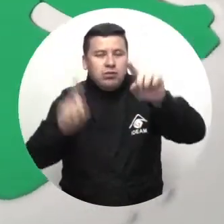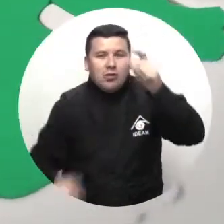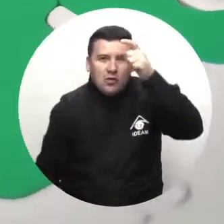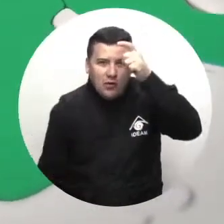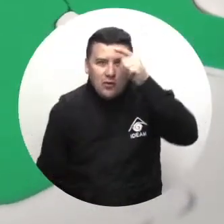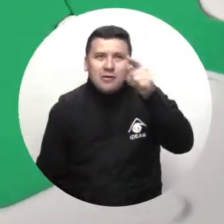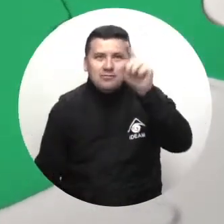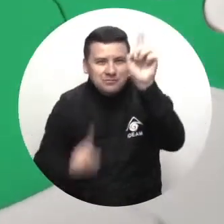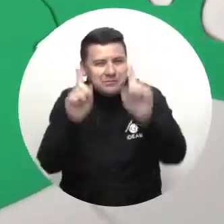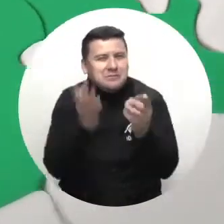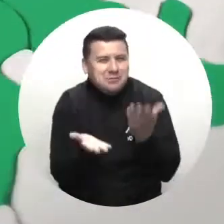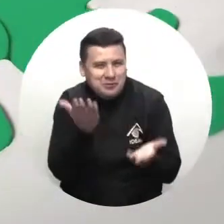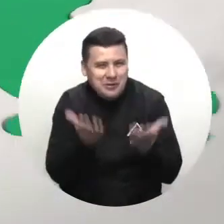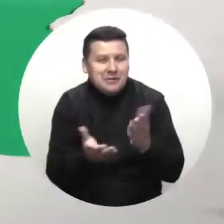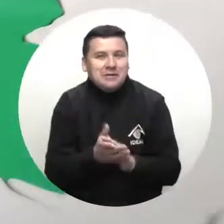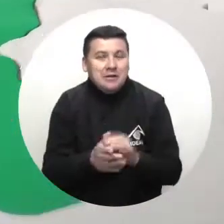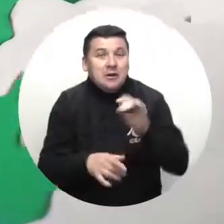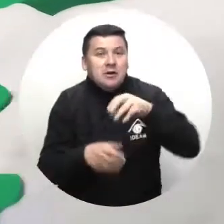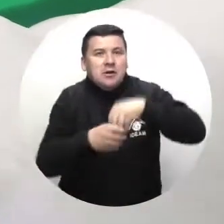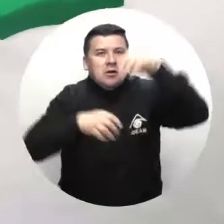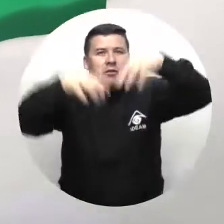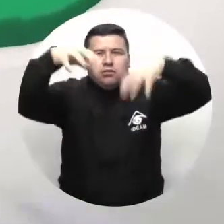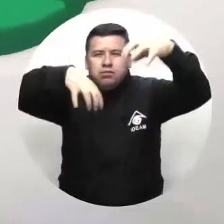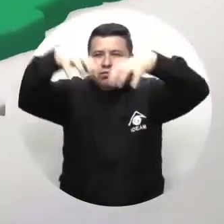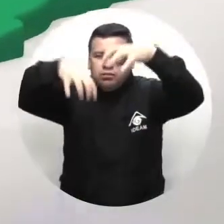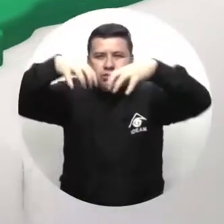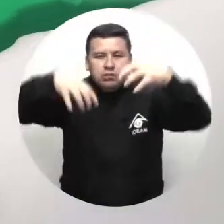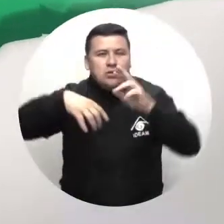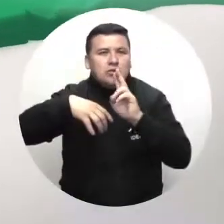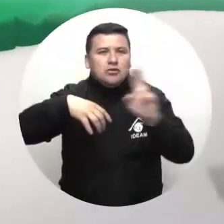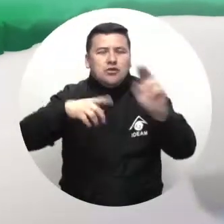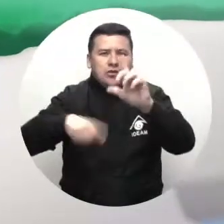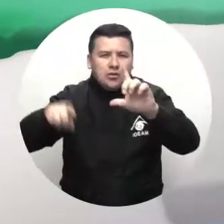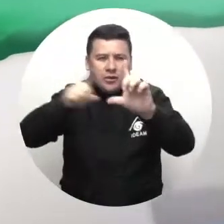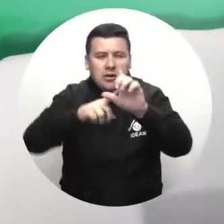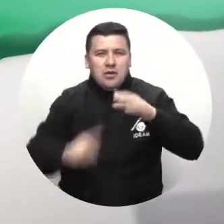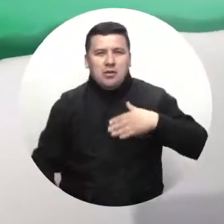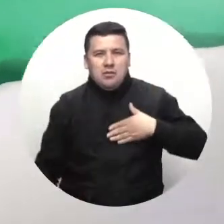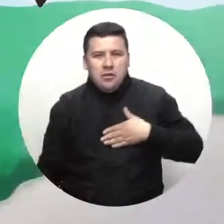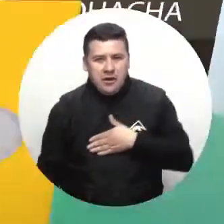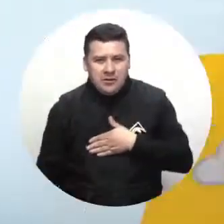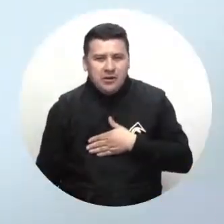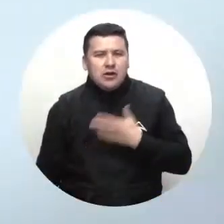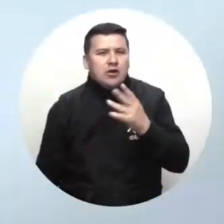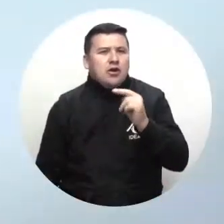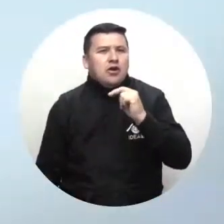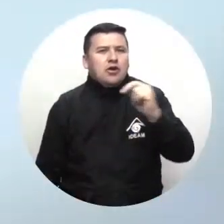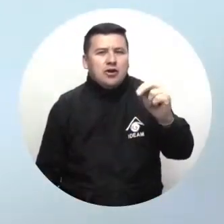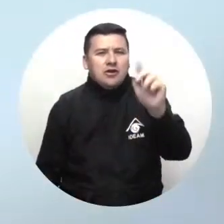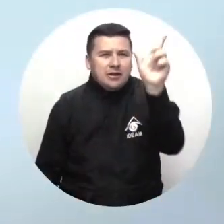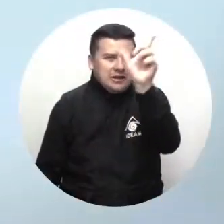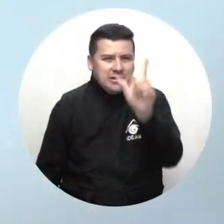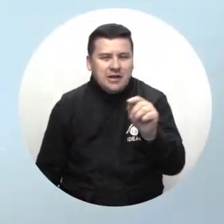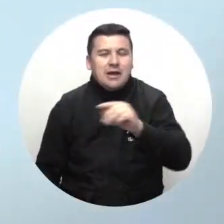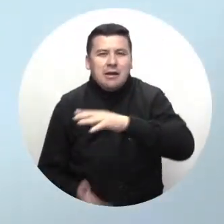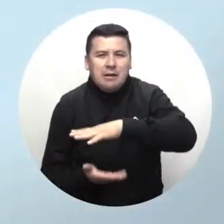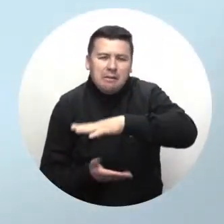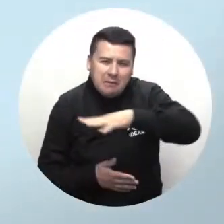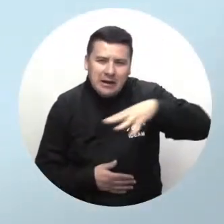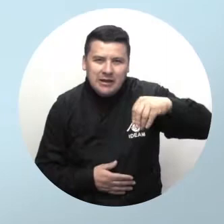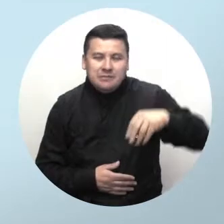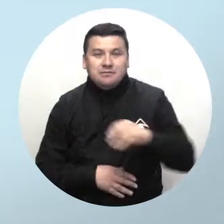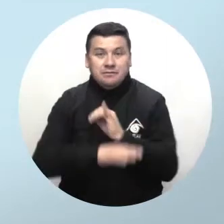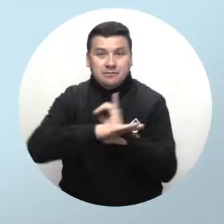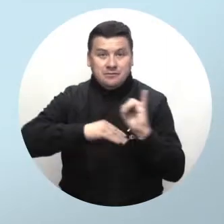eléctrica en Córdoba particularmente. Acompañadas de lloviznas dispersas en el sur de La Guajira, Bolívar, en el norte del Cesar y en el